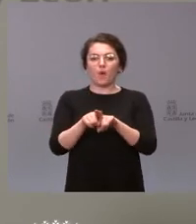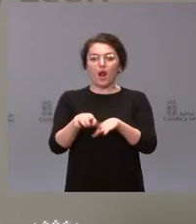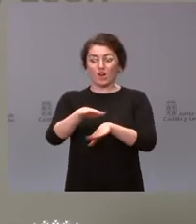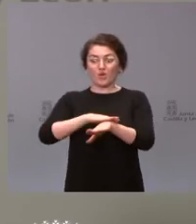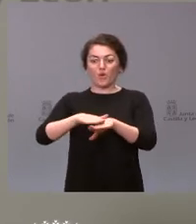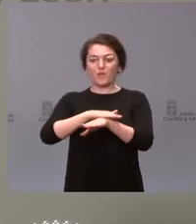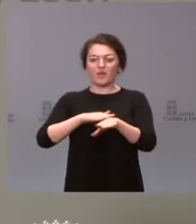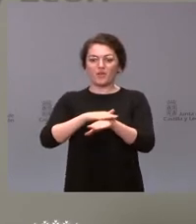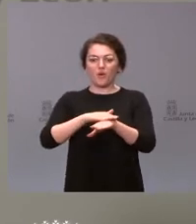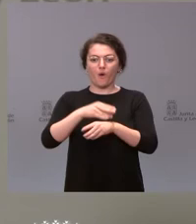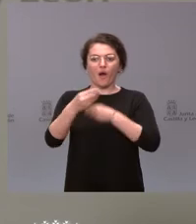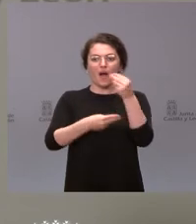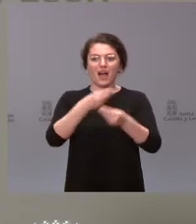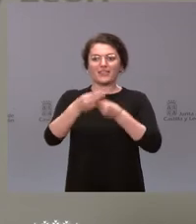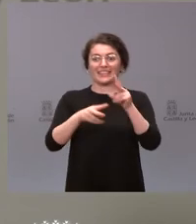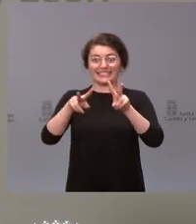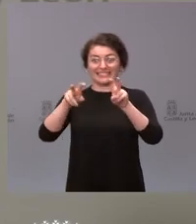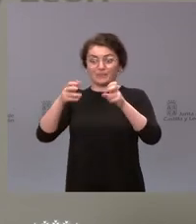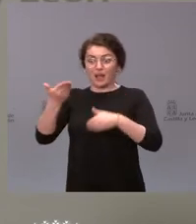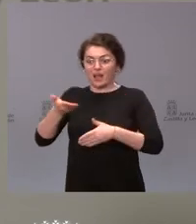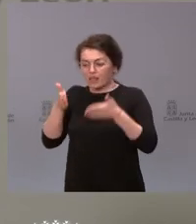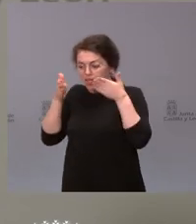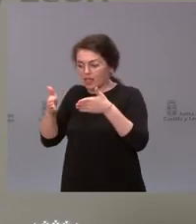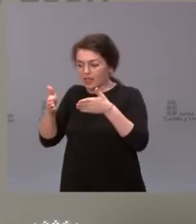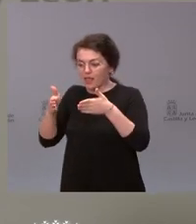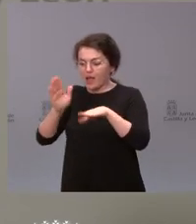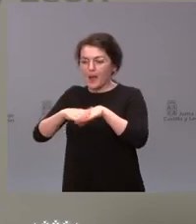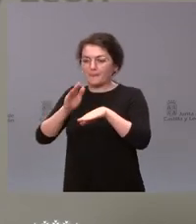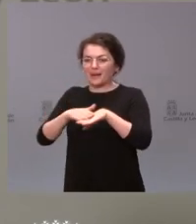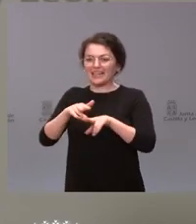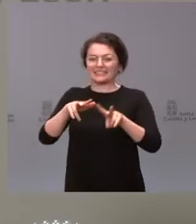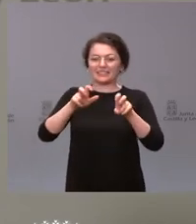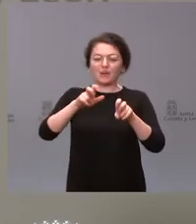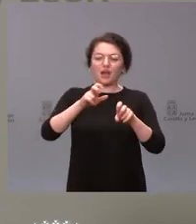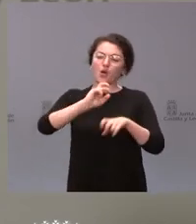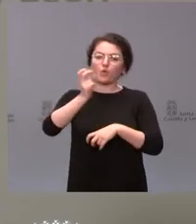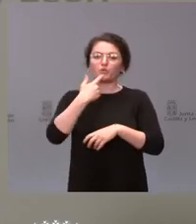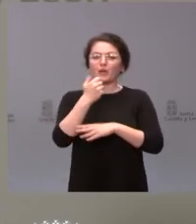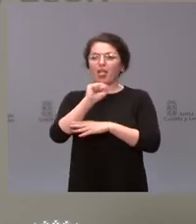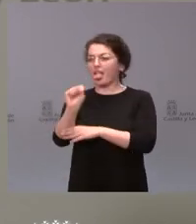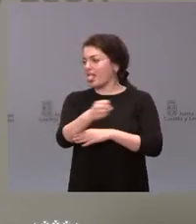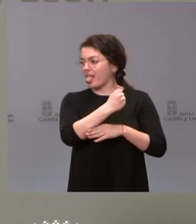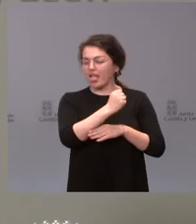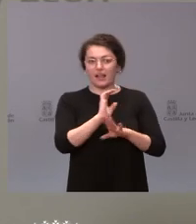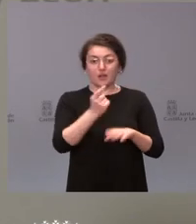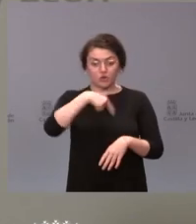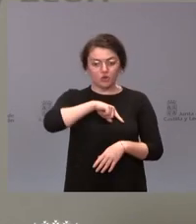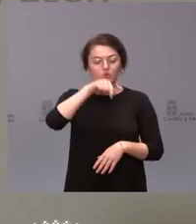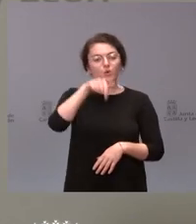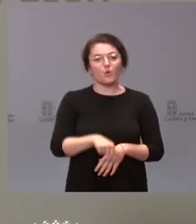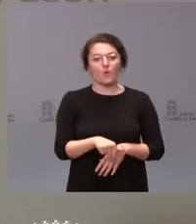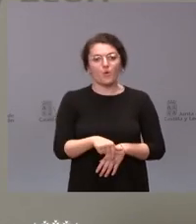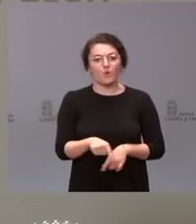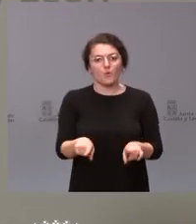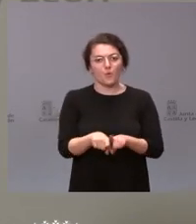ocupando y mucho a muchas personas de nuestra comunidad autónoma nosotros hoy en el Consejo de Gobierno somos un fiel reflejo